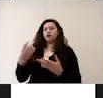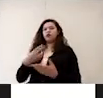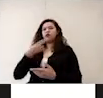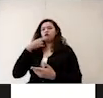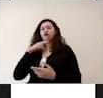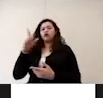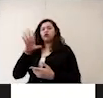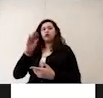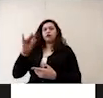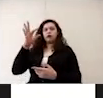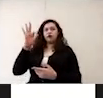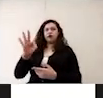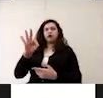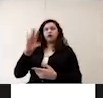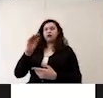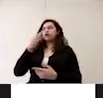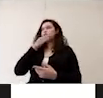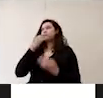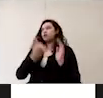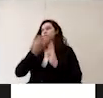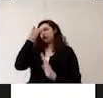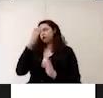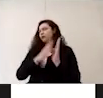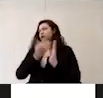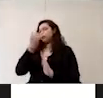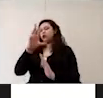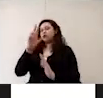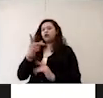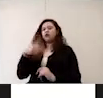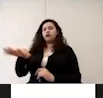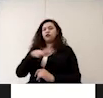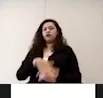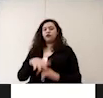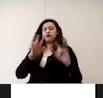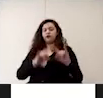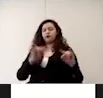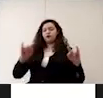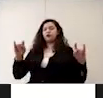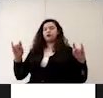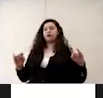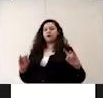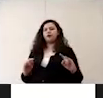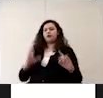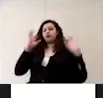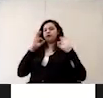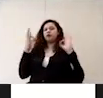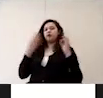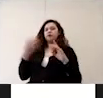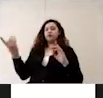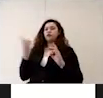por más de 90 minutos se debe señalar el piso de forma que el flujo sea